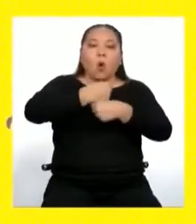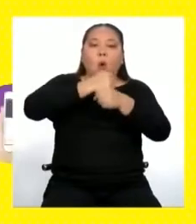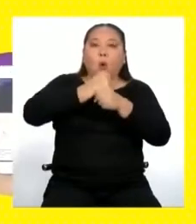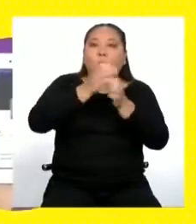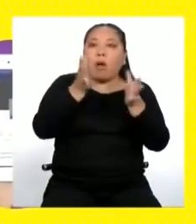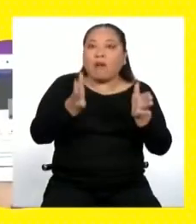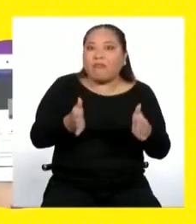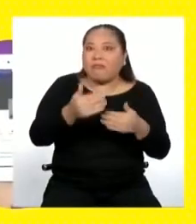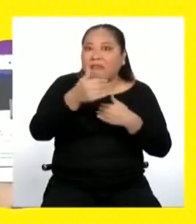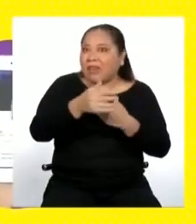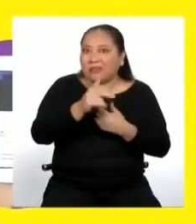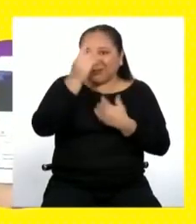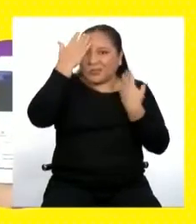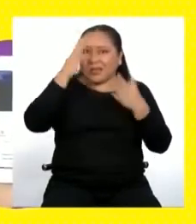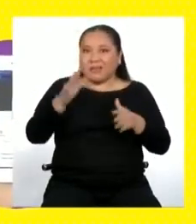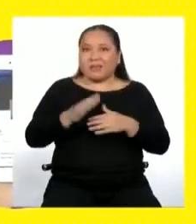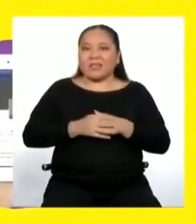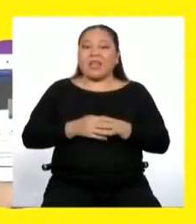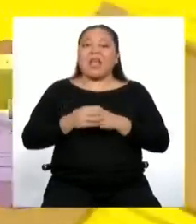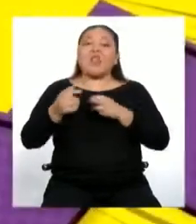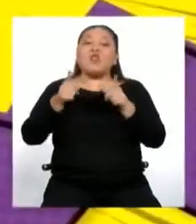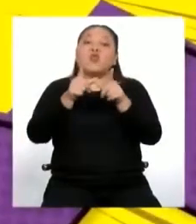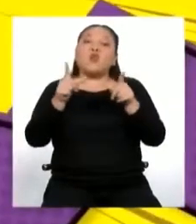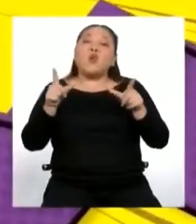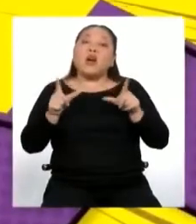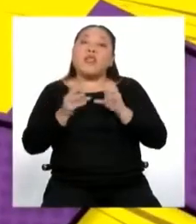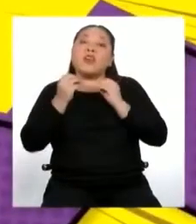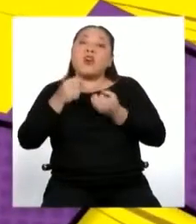encontrar el medio adecuado para transmitir un mensaje.